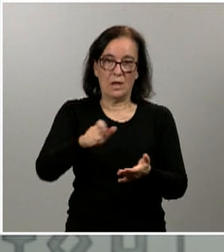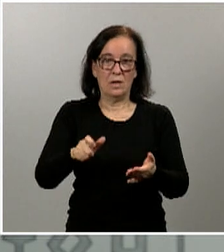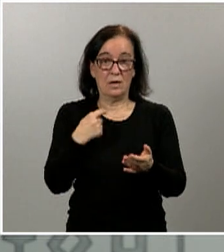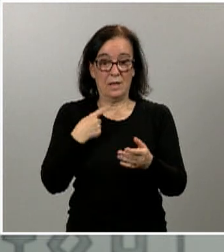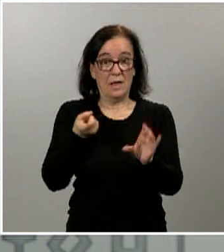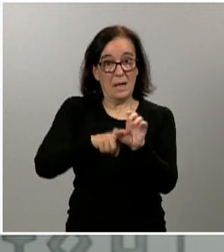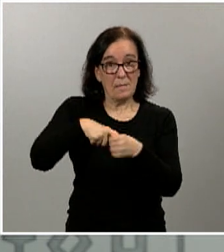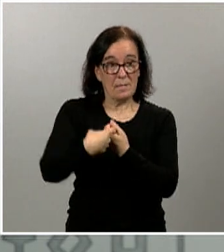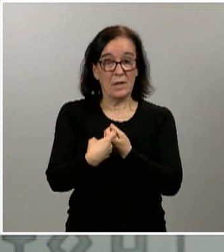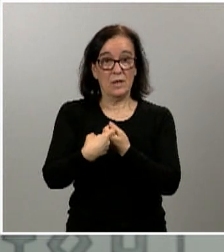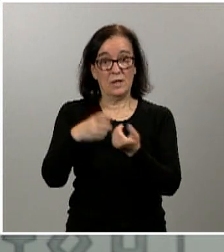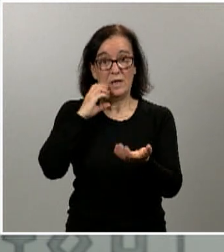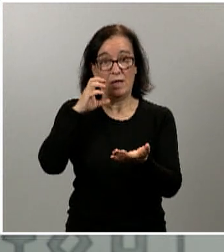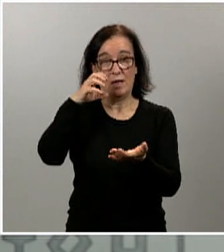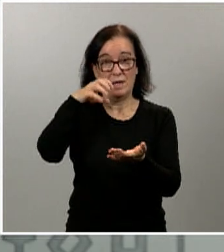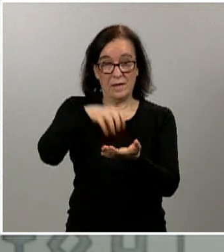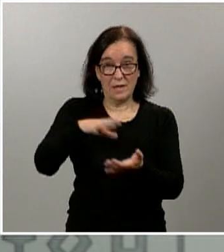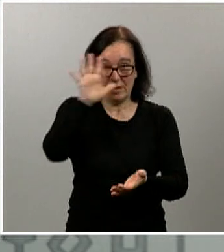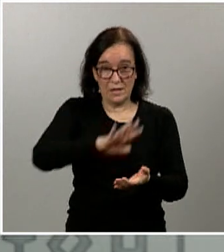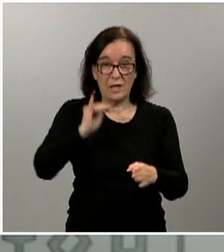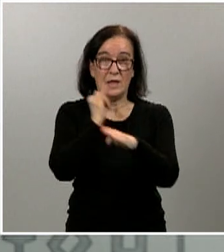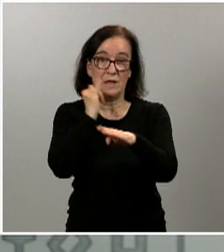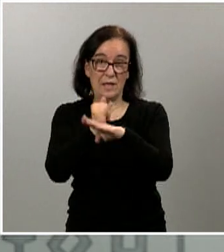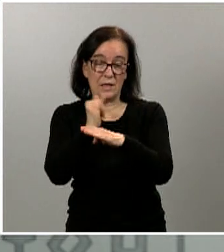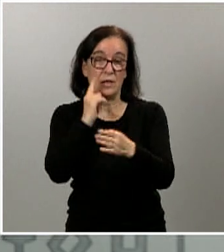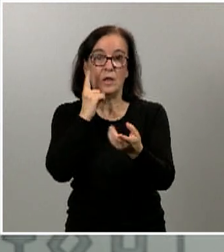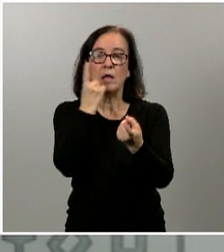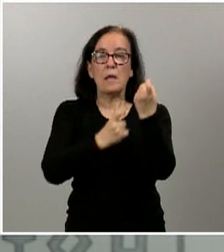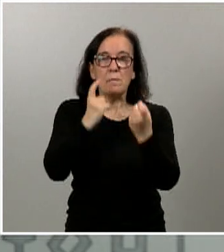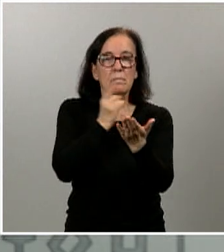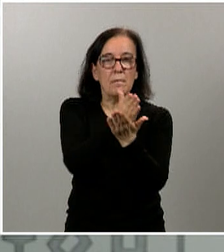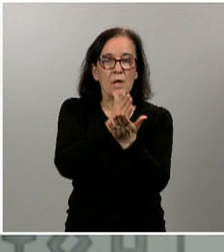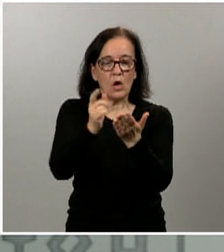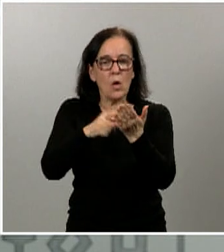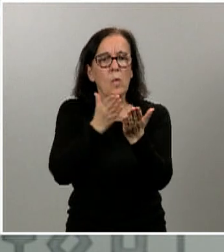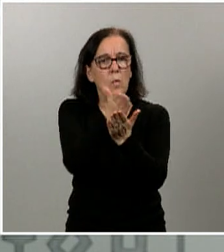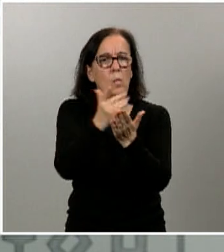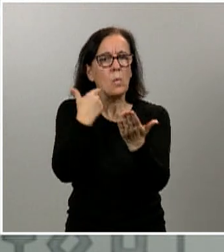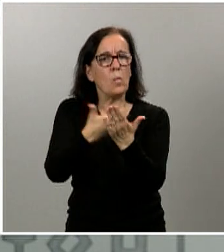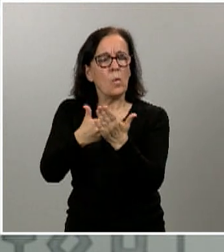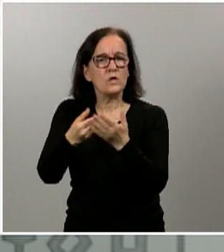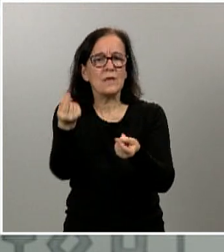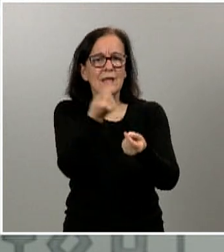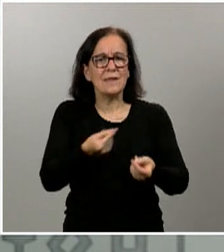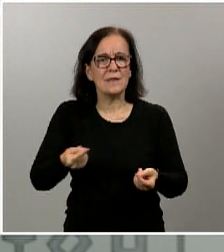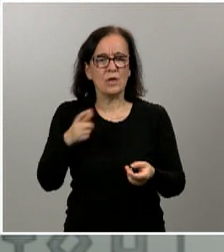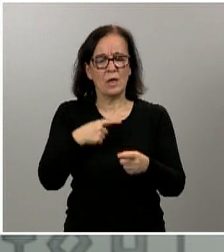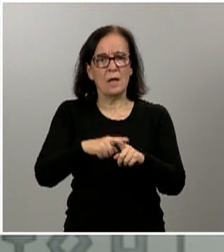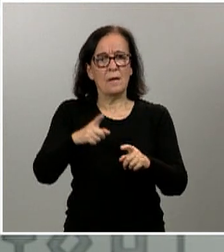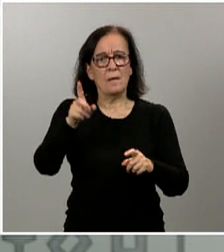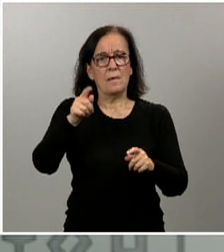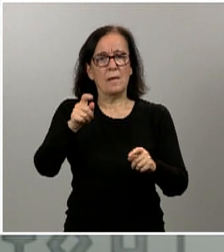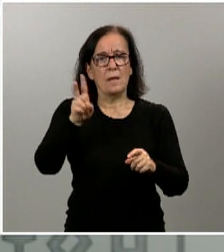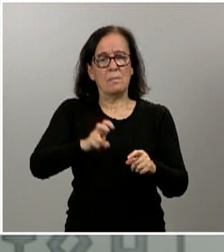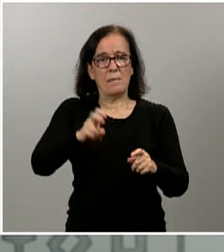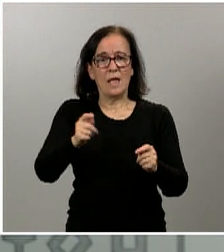Nacional de Epidemiología, el Instituto Nacional de Estadística, entonces, es un muestreo muy bien diseñado que nos va a indicar, como decía, qué